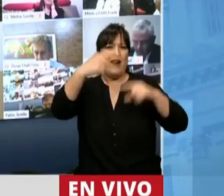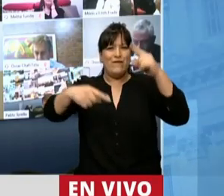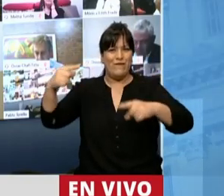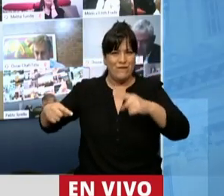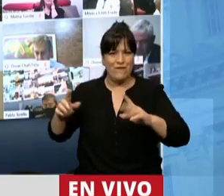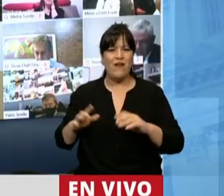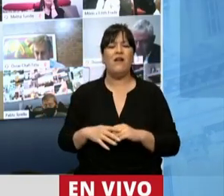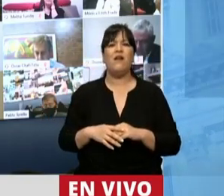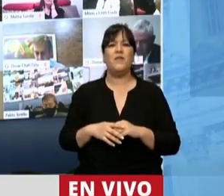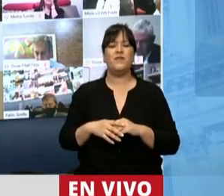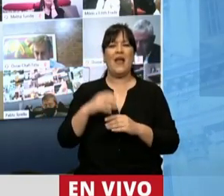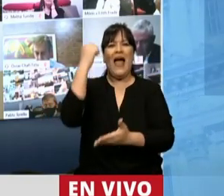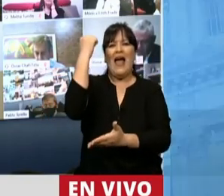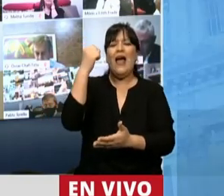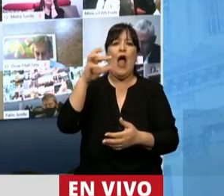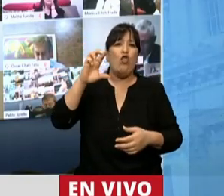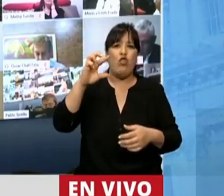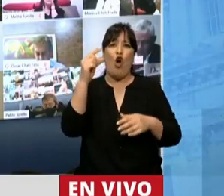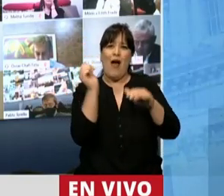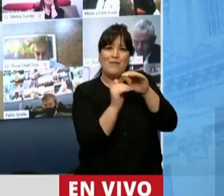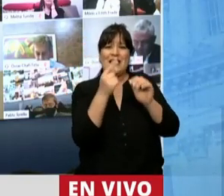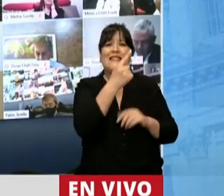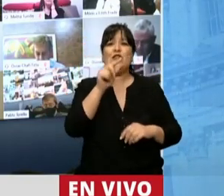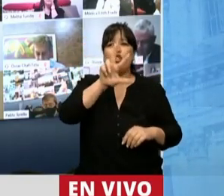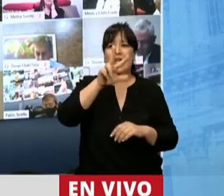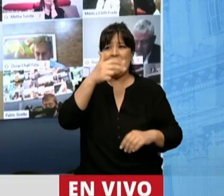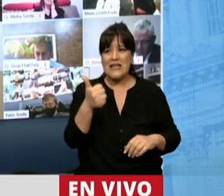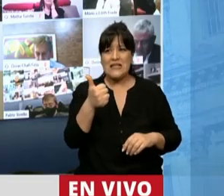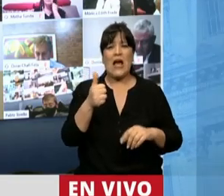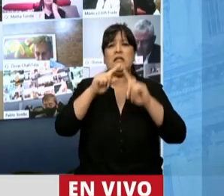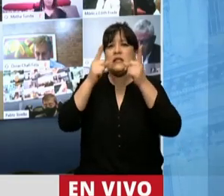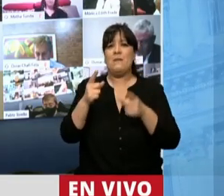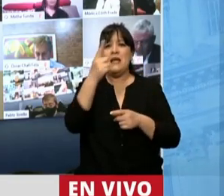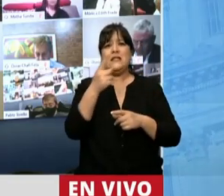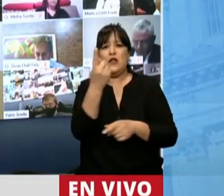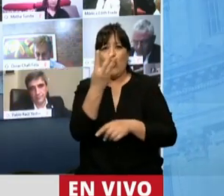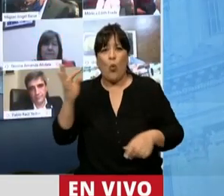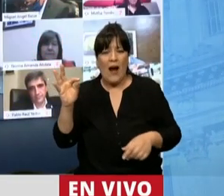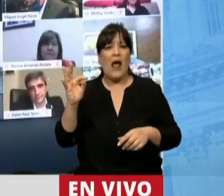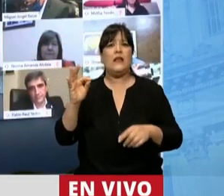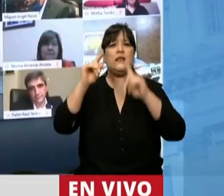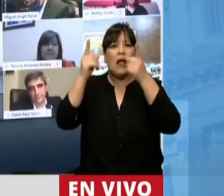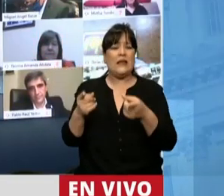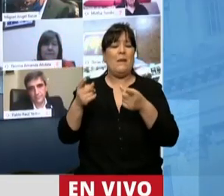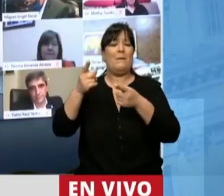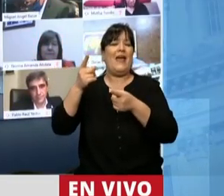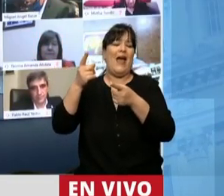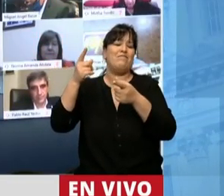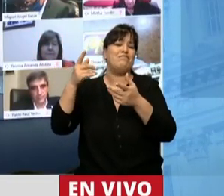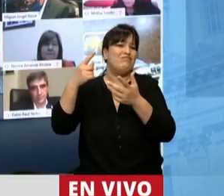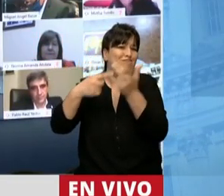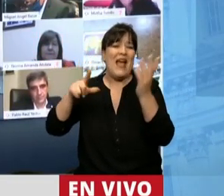referencia, la economía, el dólar ahorro, 136, el dólar bolsa, 140, el contado con liqui, 150,